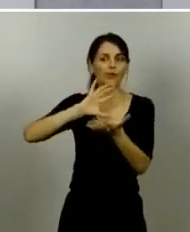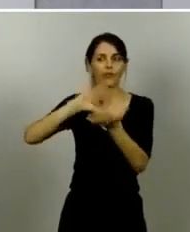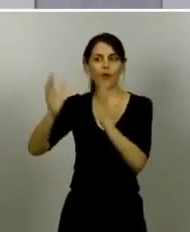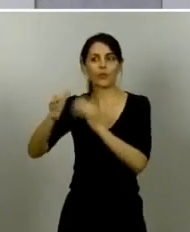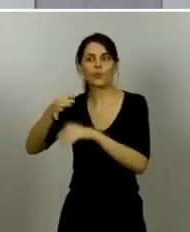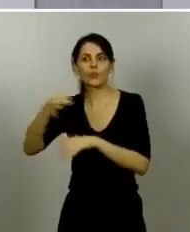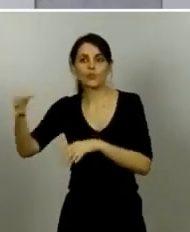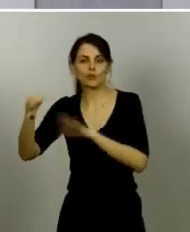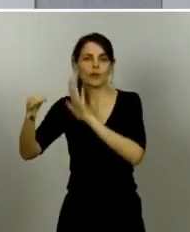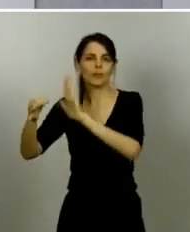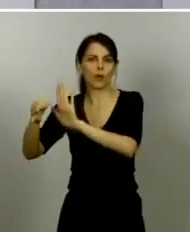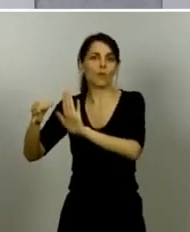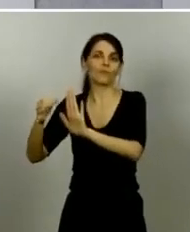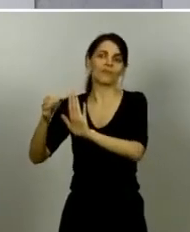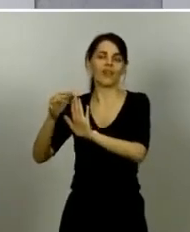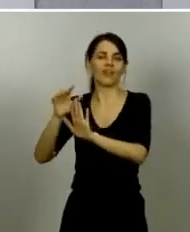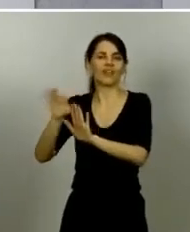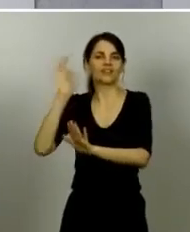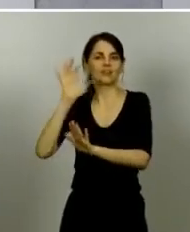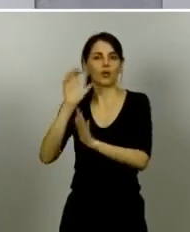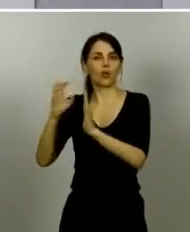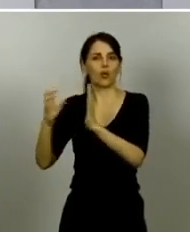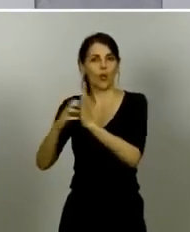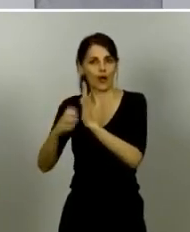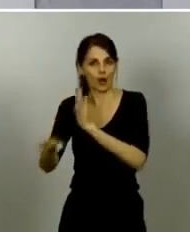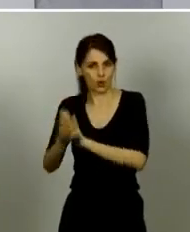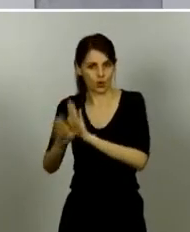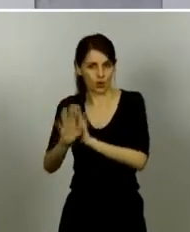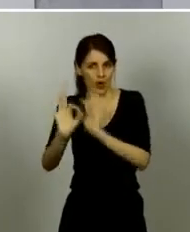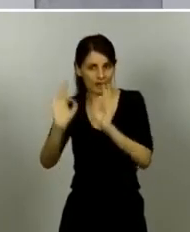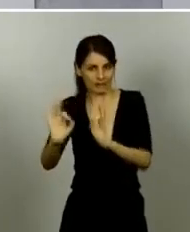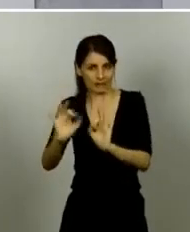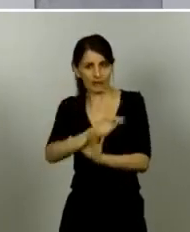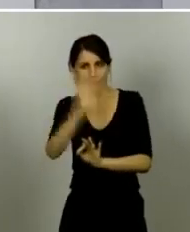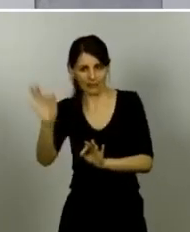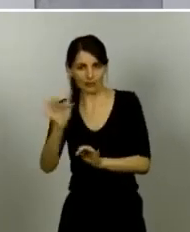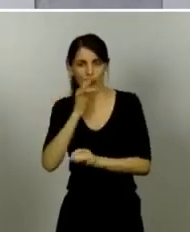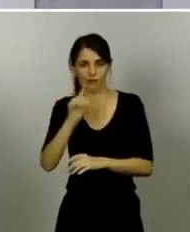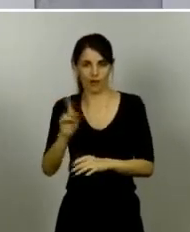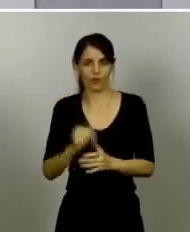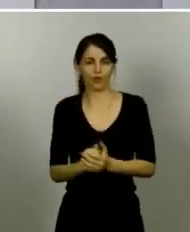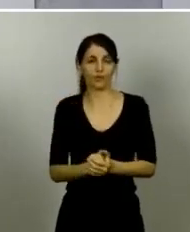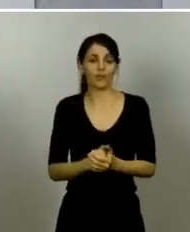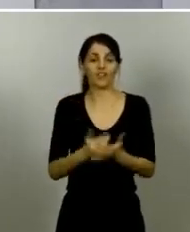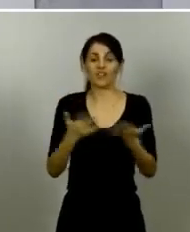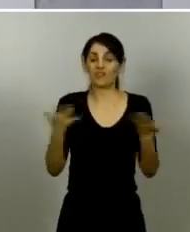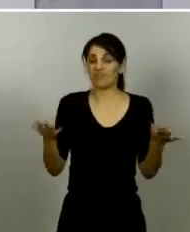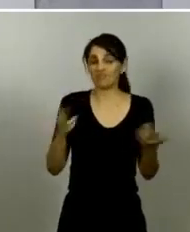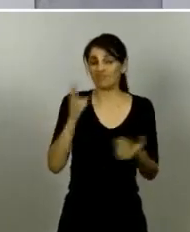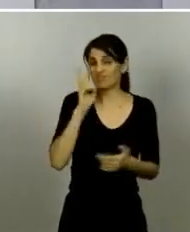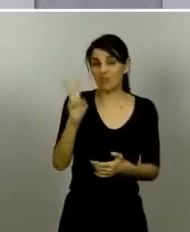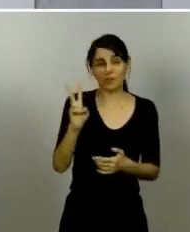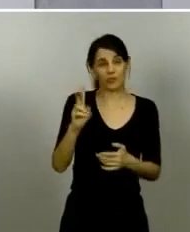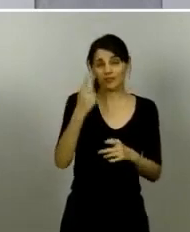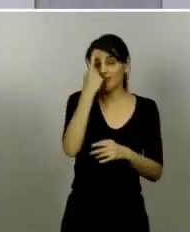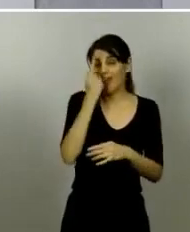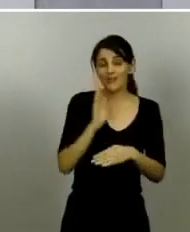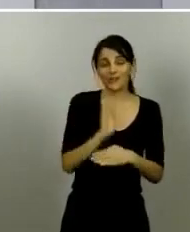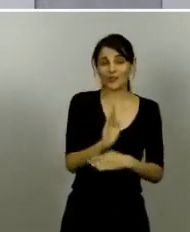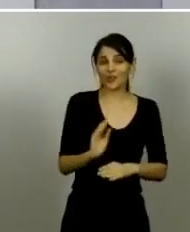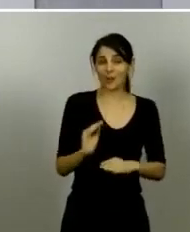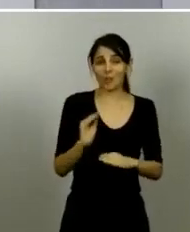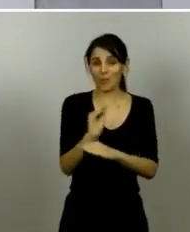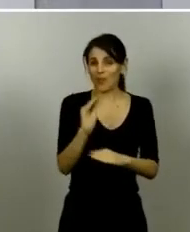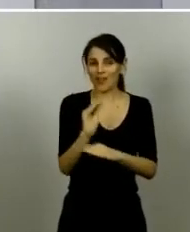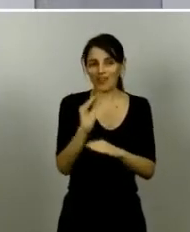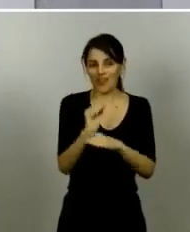la evaluación que puedo hacerle yo es que la detección precoz ha funcionado y que la actitud de prudencia ha funcionado y sobre todo hay que resaltar cuando